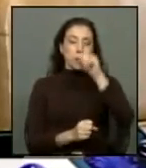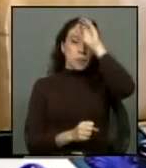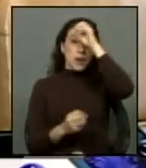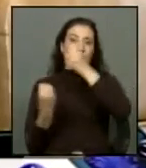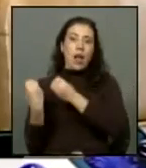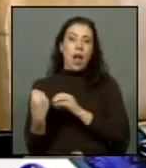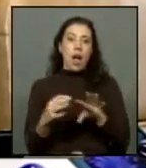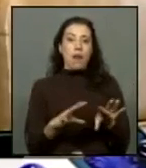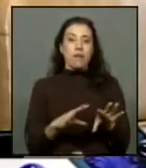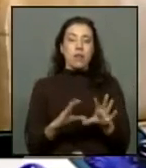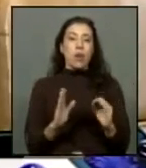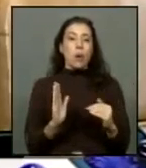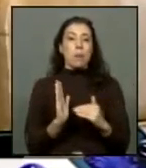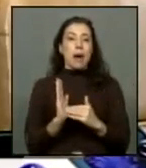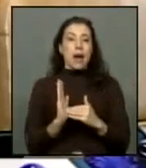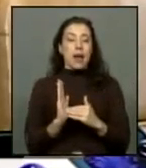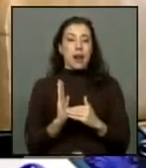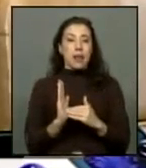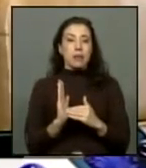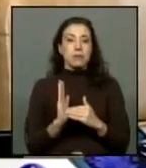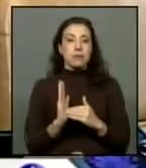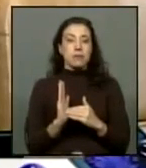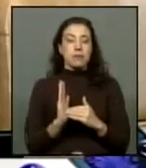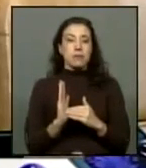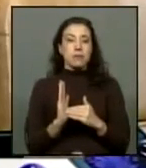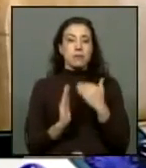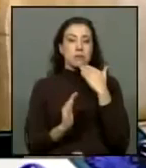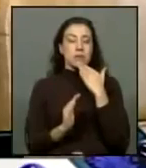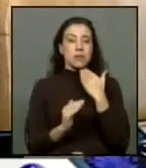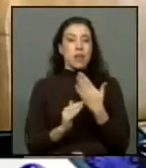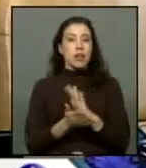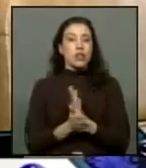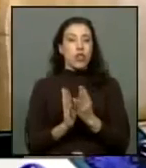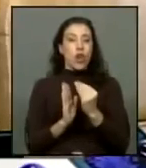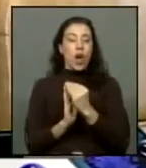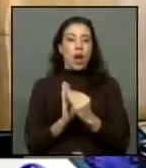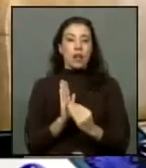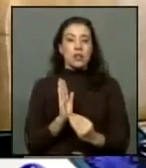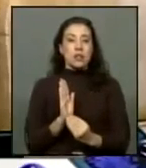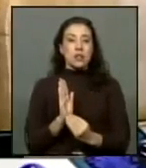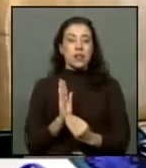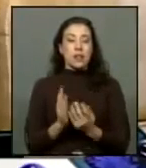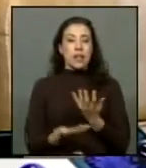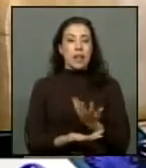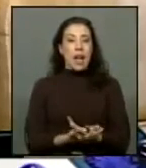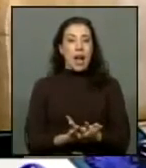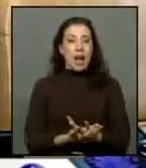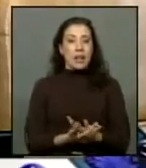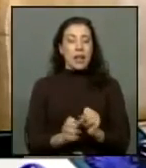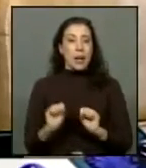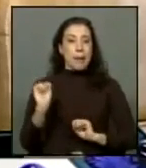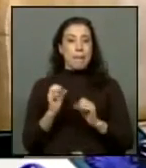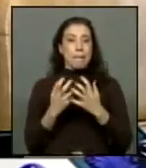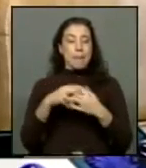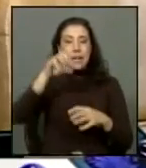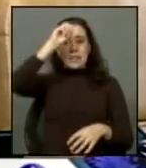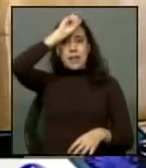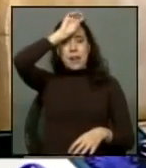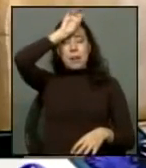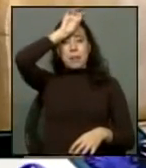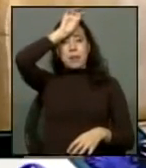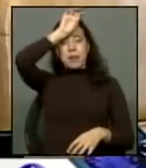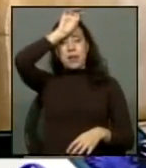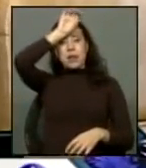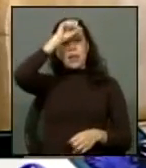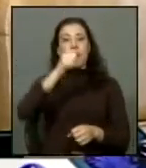abandonadas o paralizadas sino que además entregar todos los antecedentes disponibles por parte de las empresas mineras que